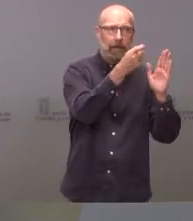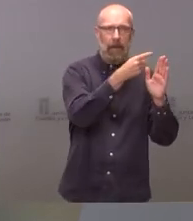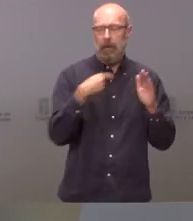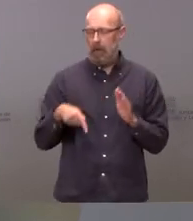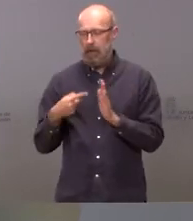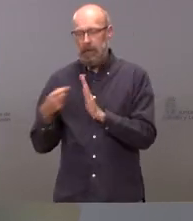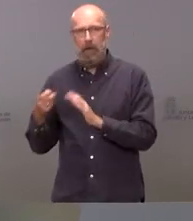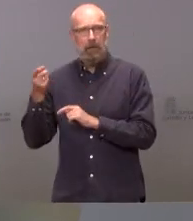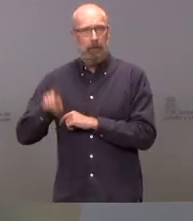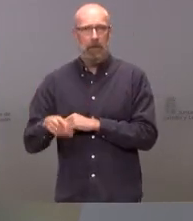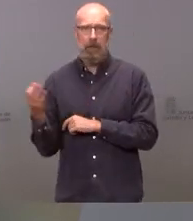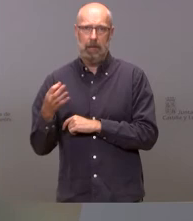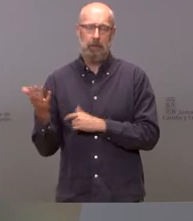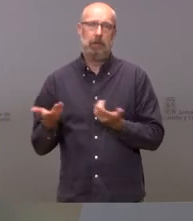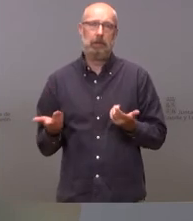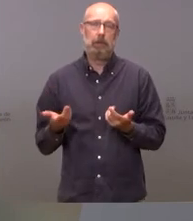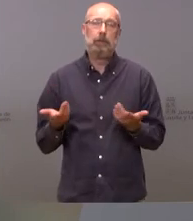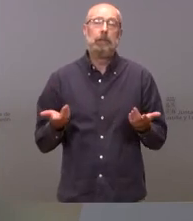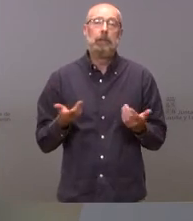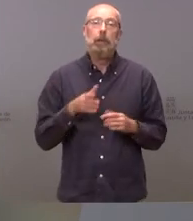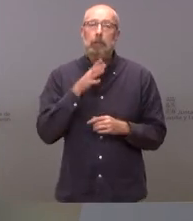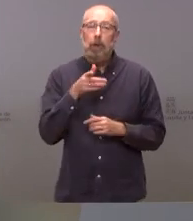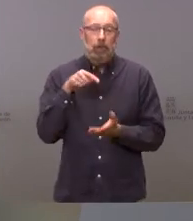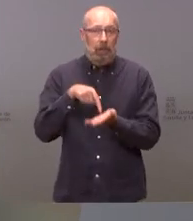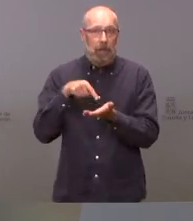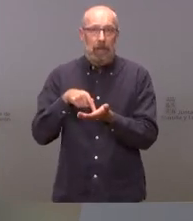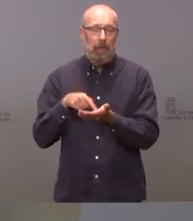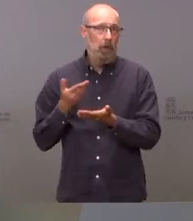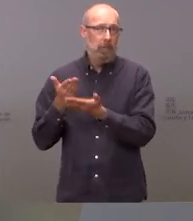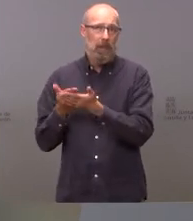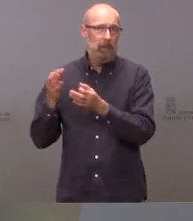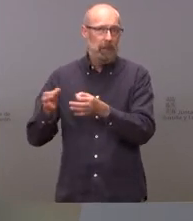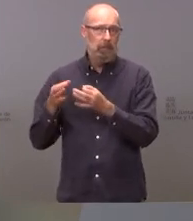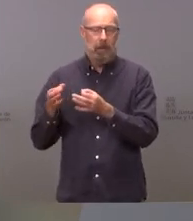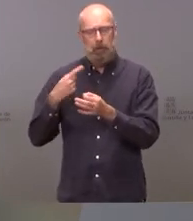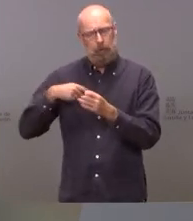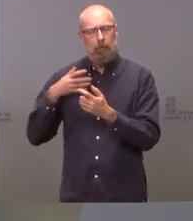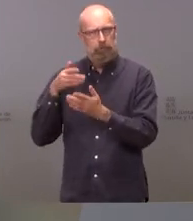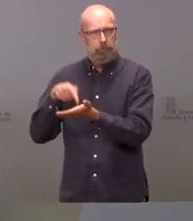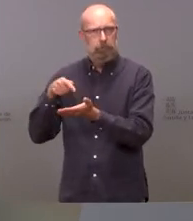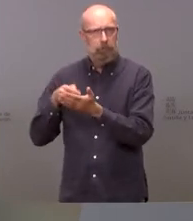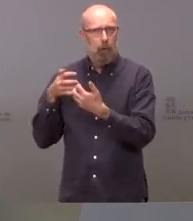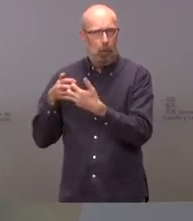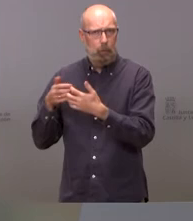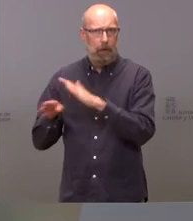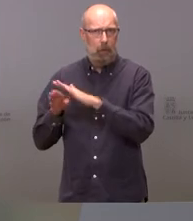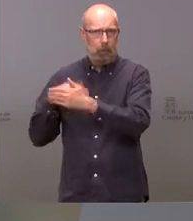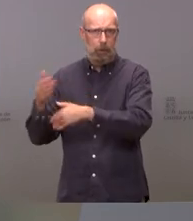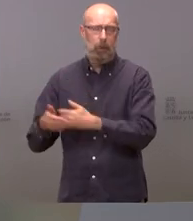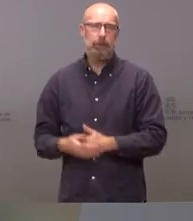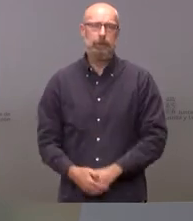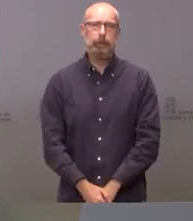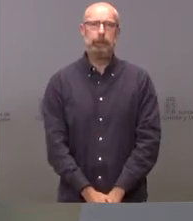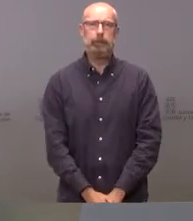de peajes de la AP9 por lo tanto esa exigencia está encima la mesa y seguimos con ella desde luego de forma incesante